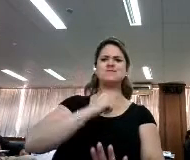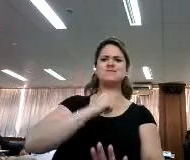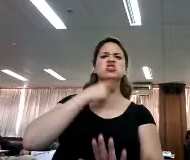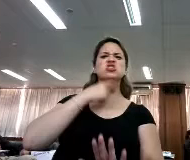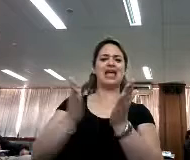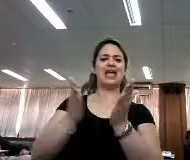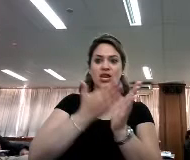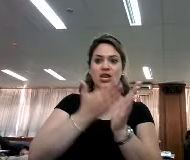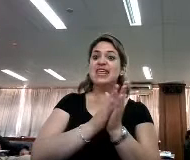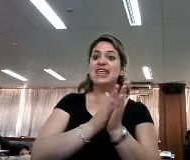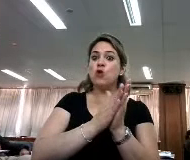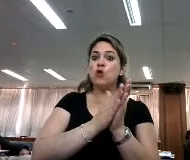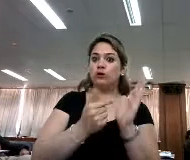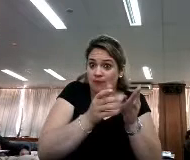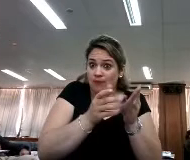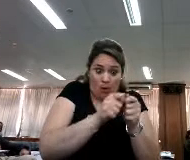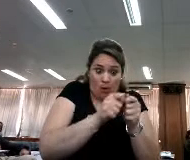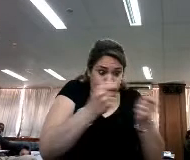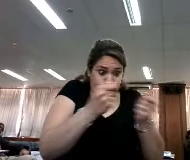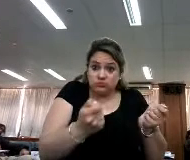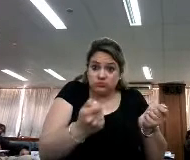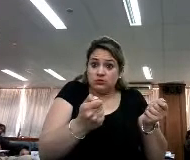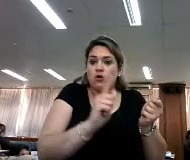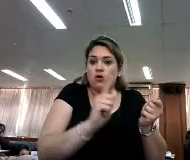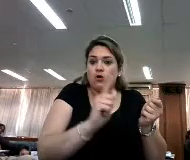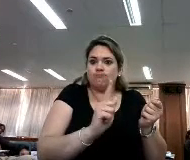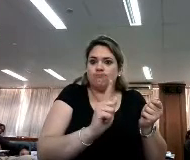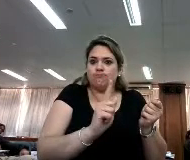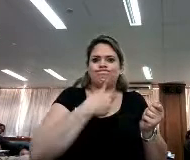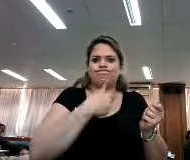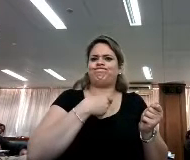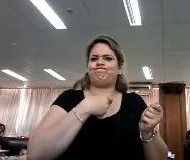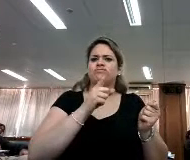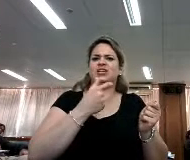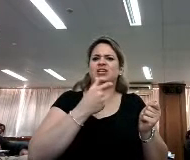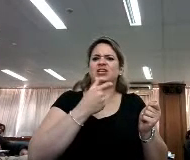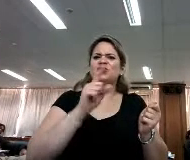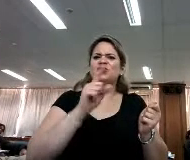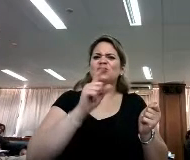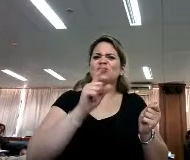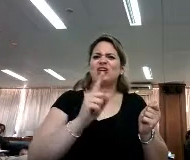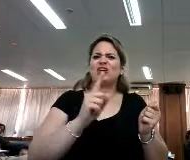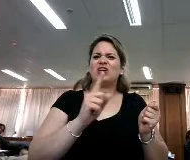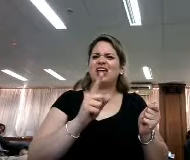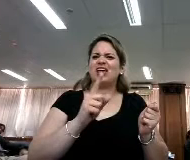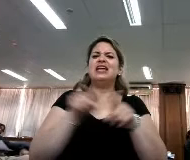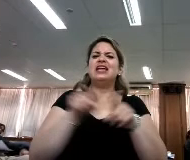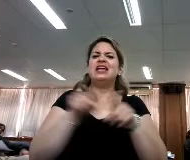mismo y que no iba a permitir, que la lectura del libro impreso no iba a permitir lo mismo que con los manuscritos.